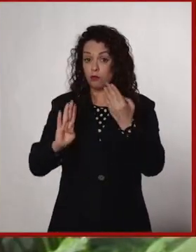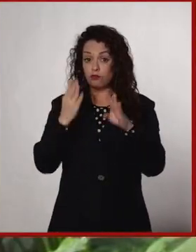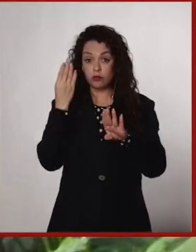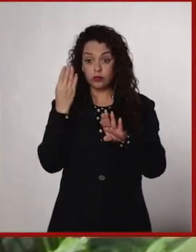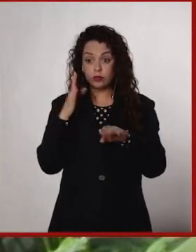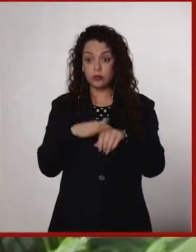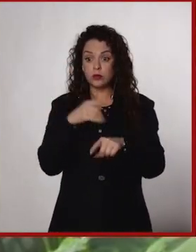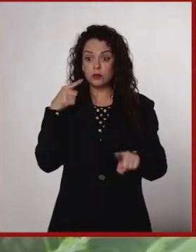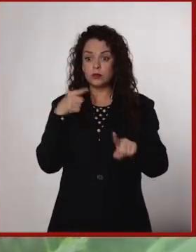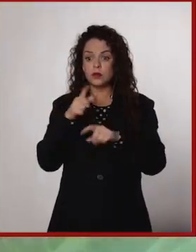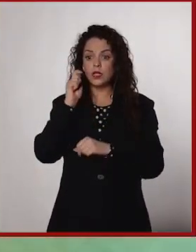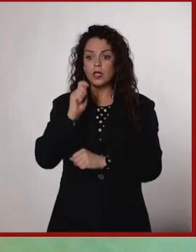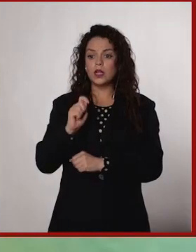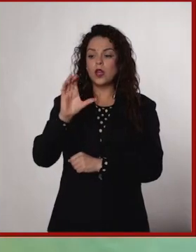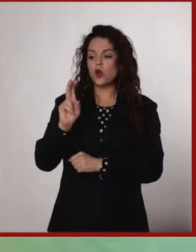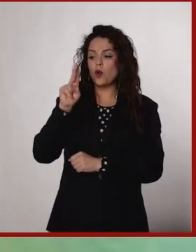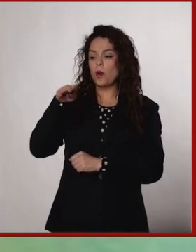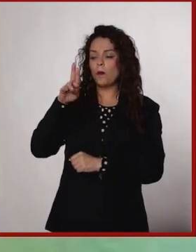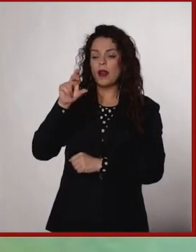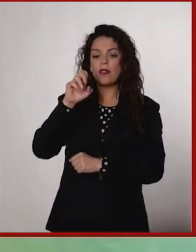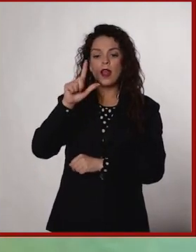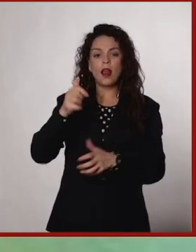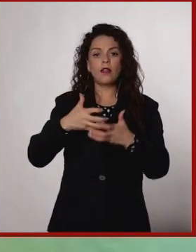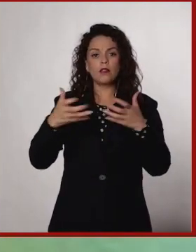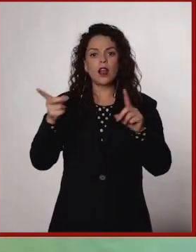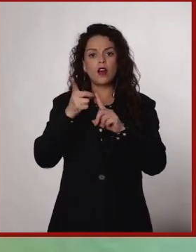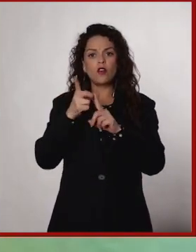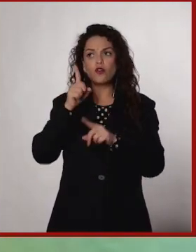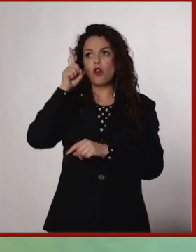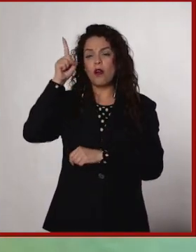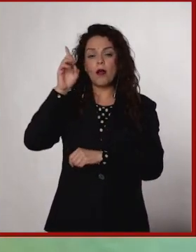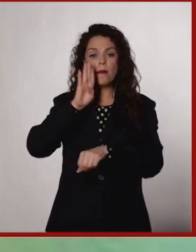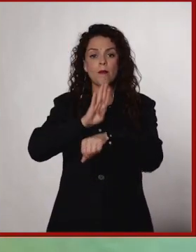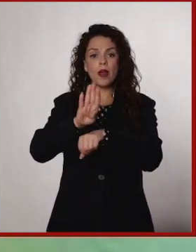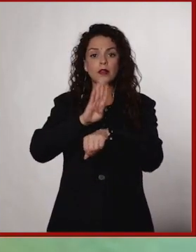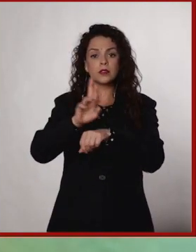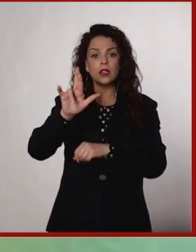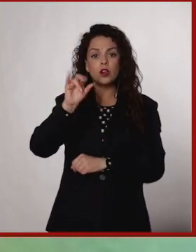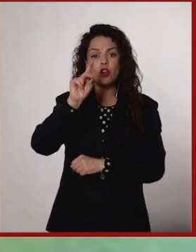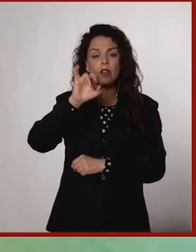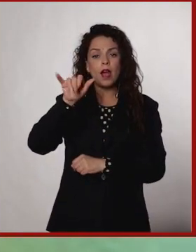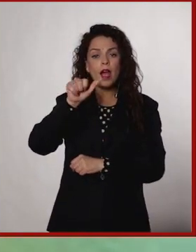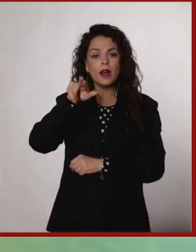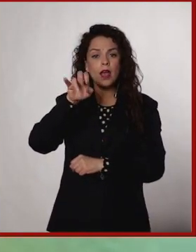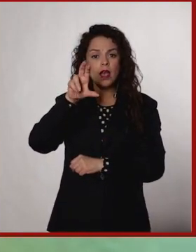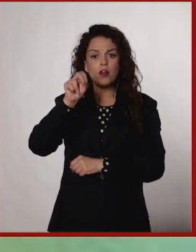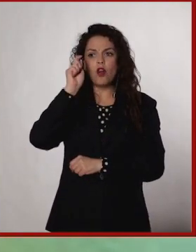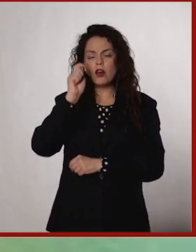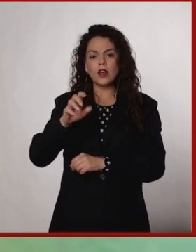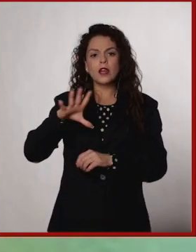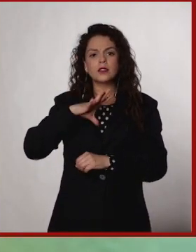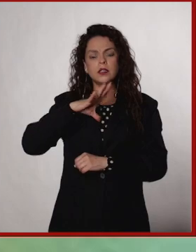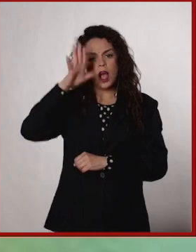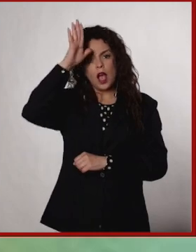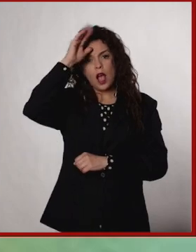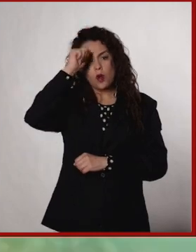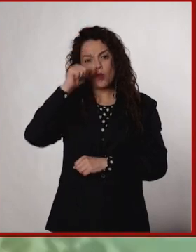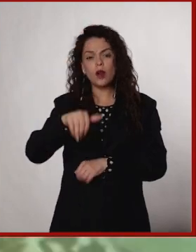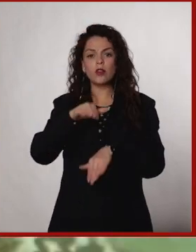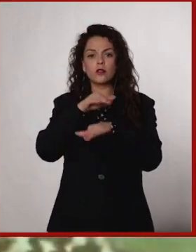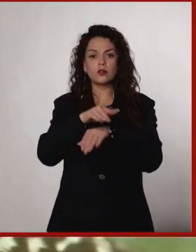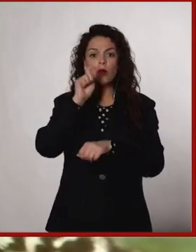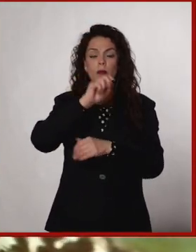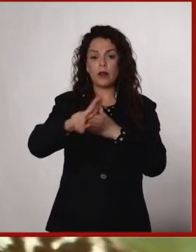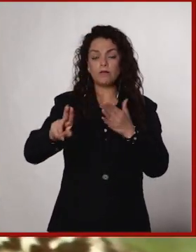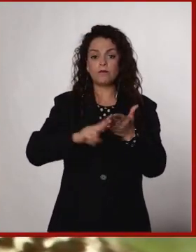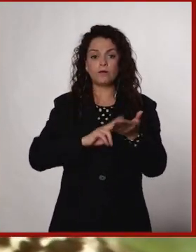el planeta entero, con la Cumbre de la Tierra en Río de Janeiro, Brasil. Ahí se generó el Convenio sobre la Diversidad